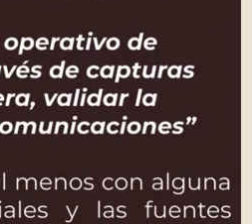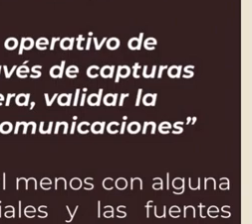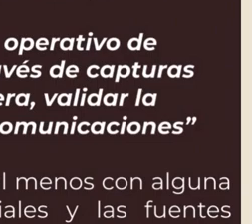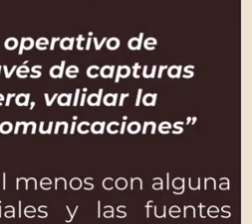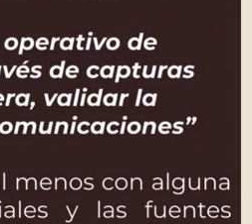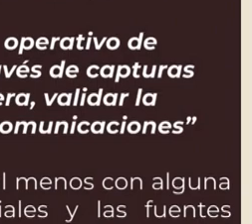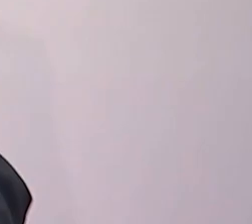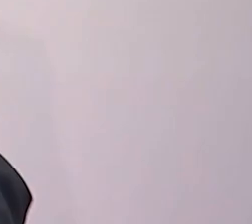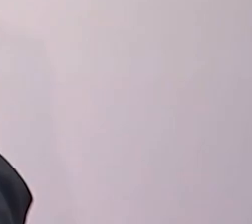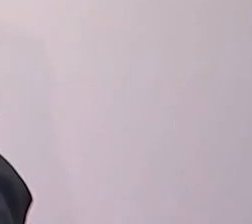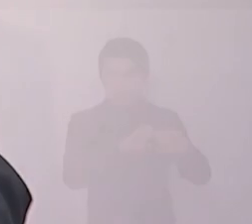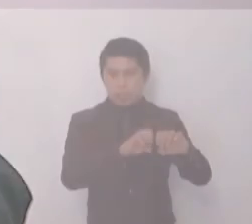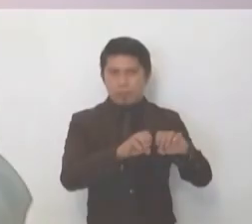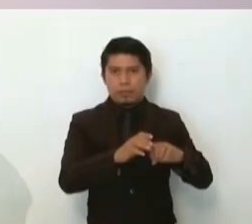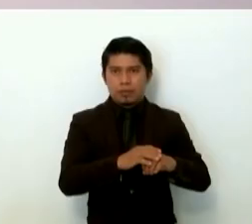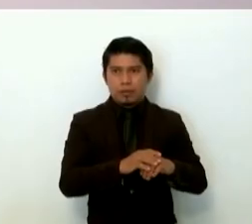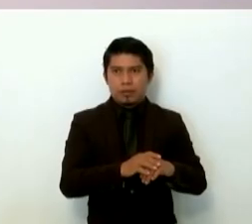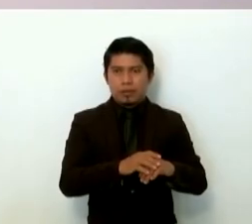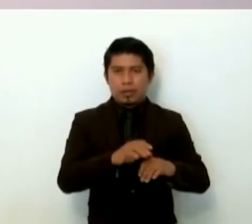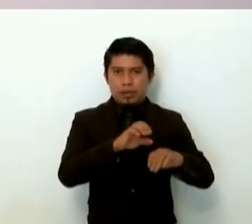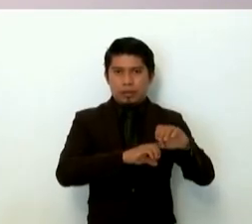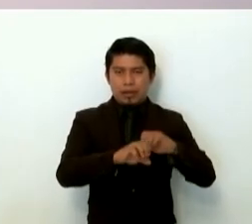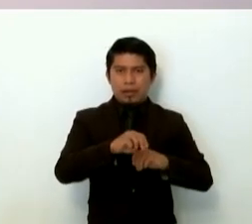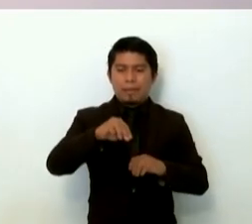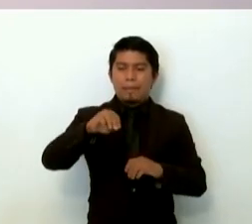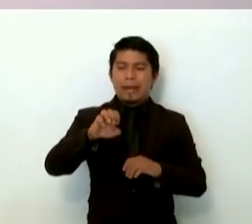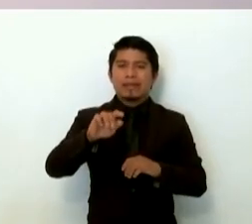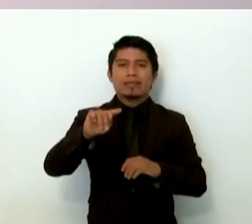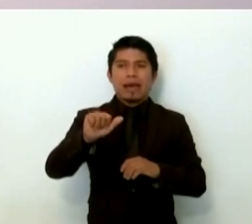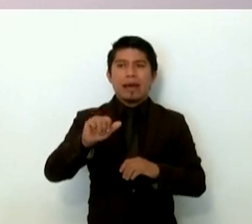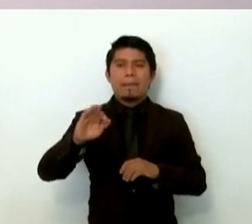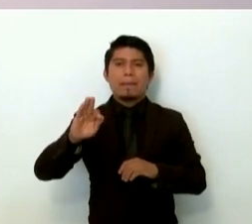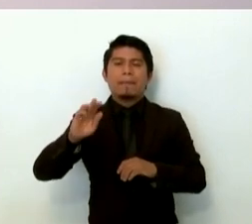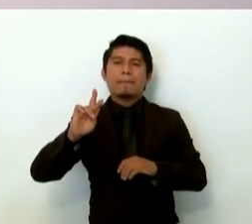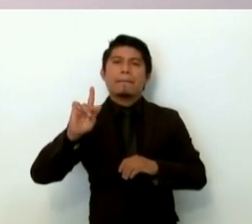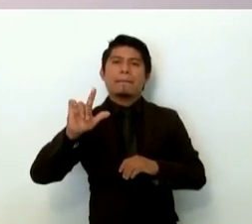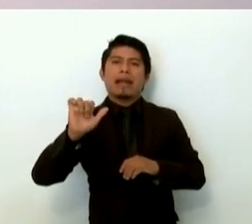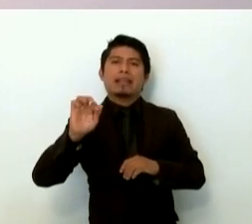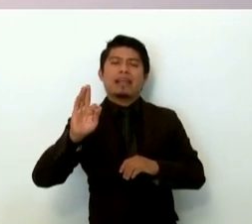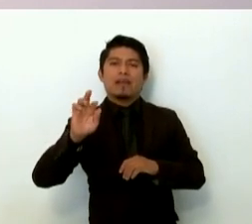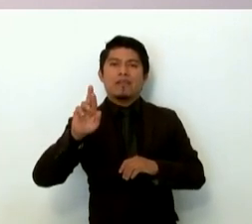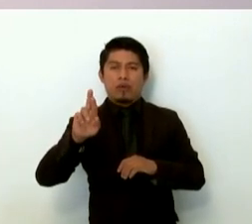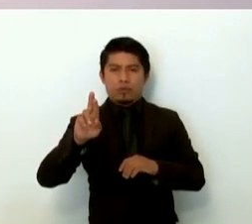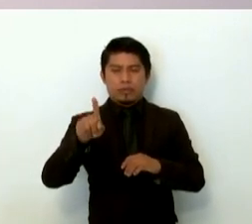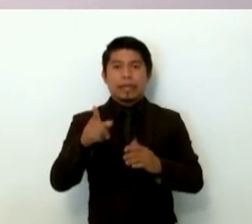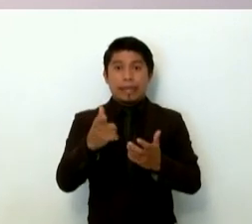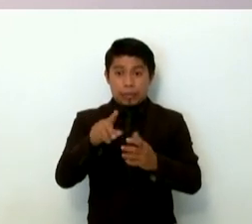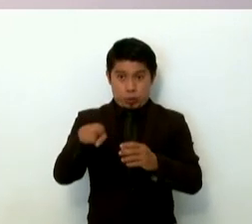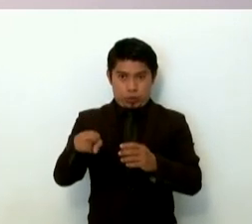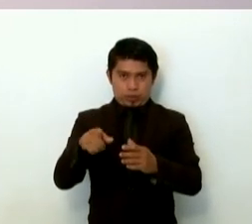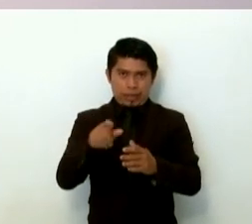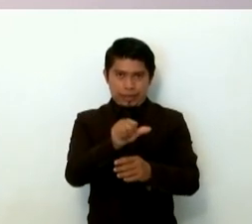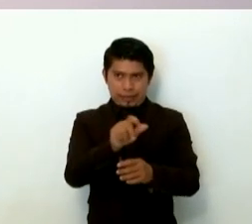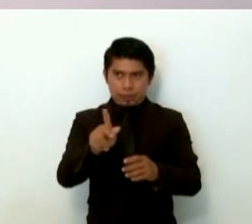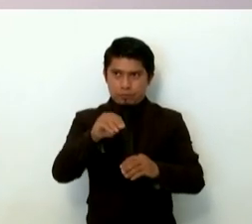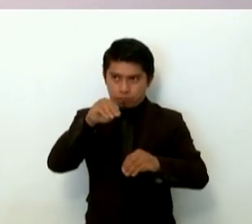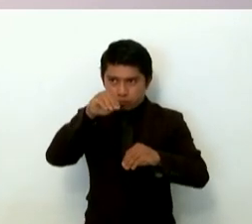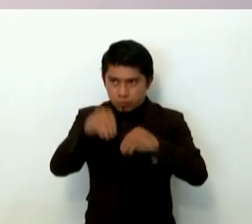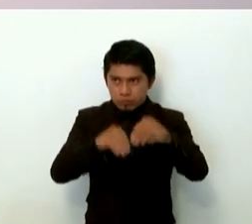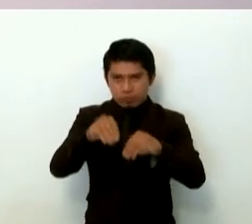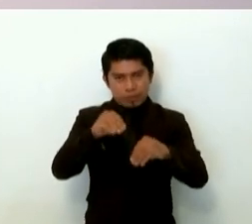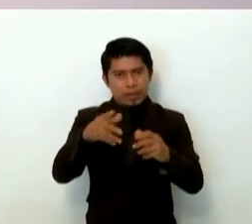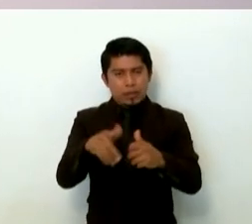empresa MetaPlataforms, que son los desarrolladores de las aplicaciones